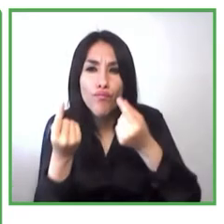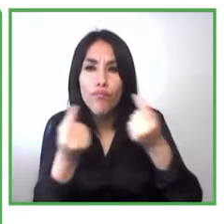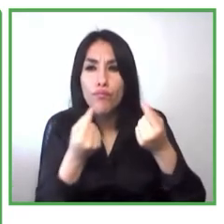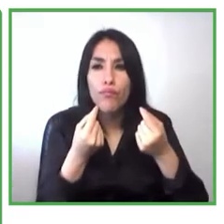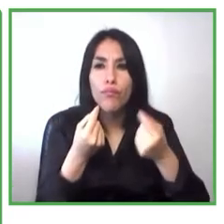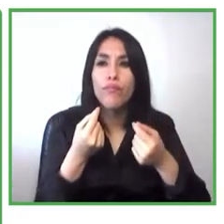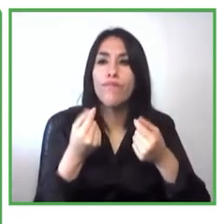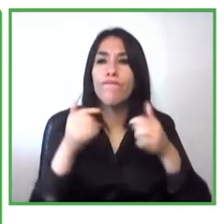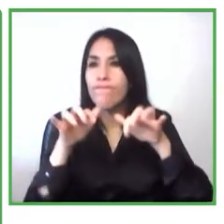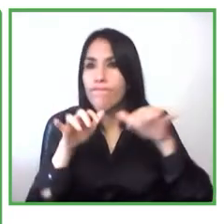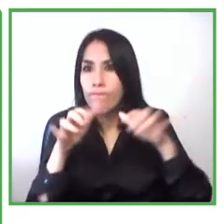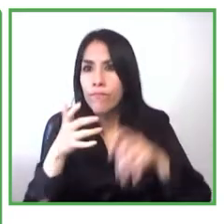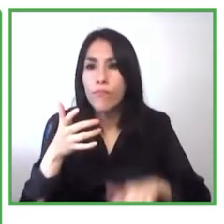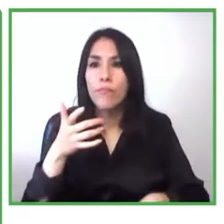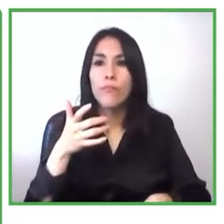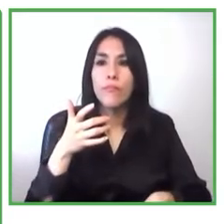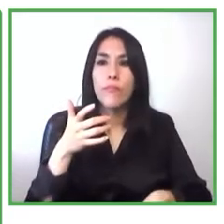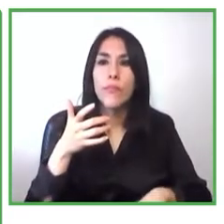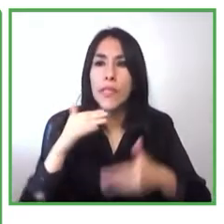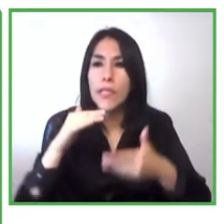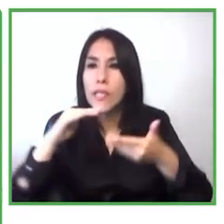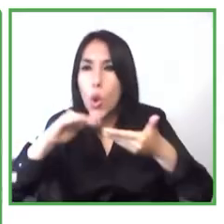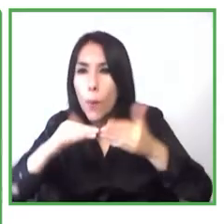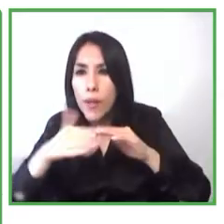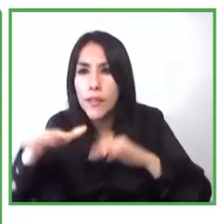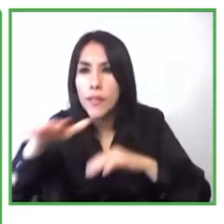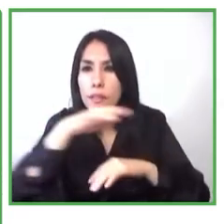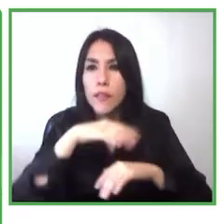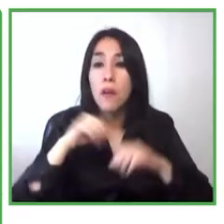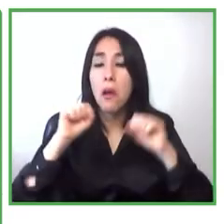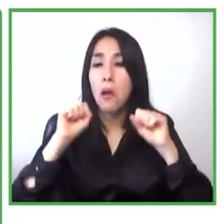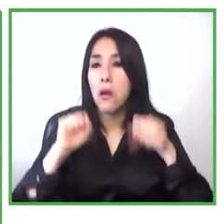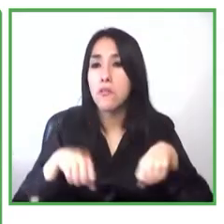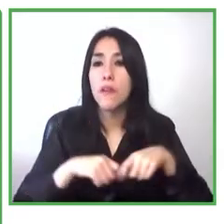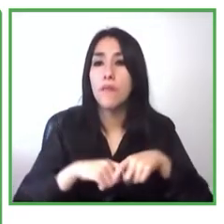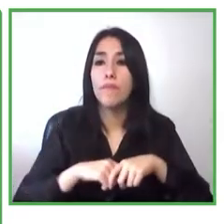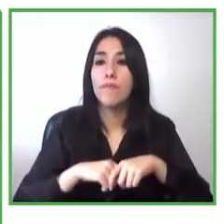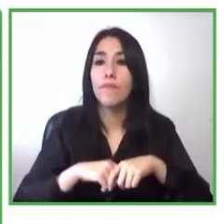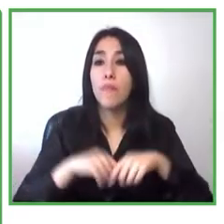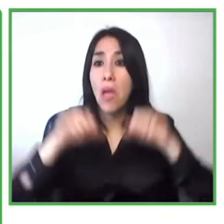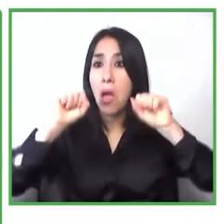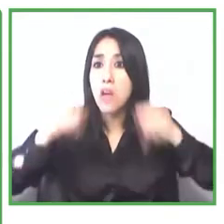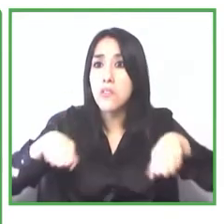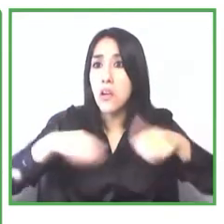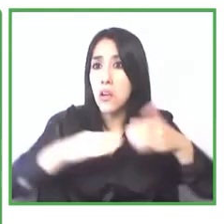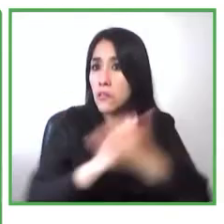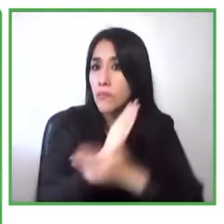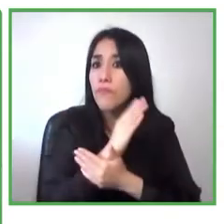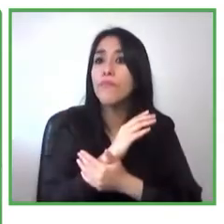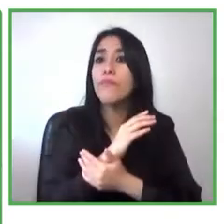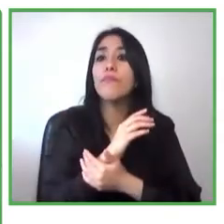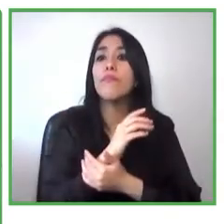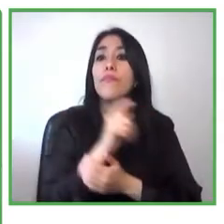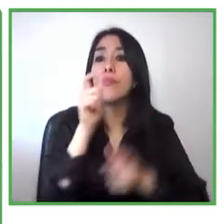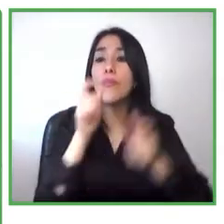que nos puede permitir a las personas con discapacidad aceptar estas oportunidades y también crear